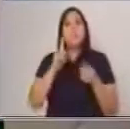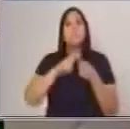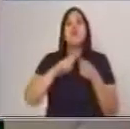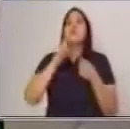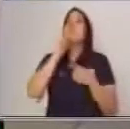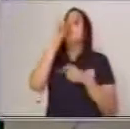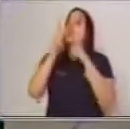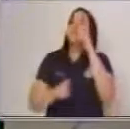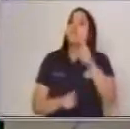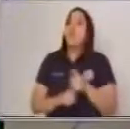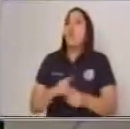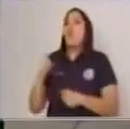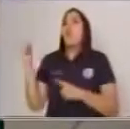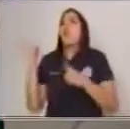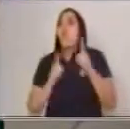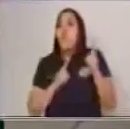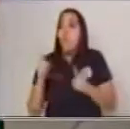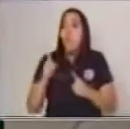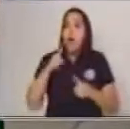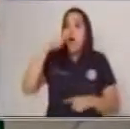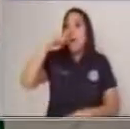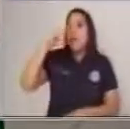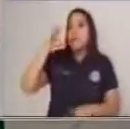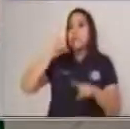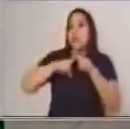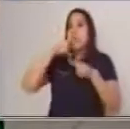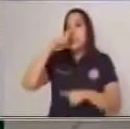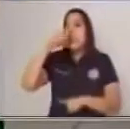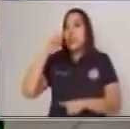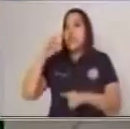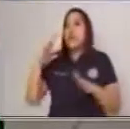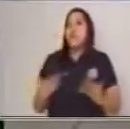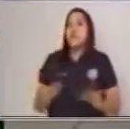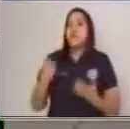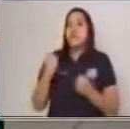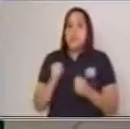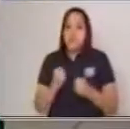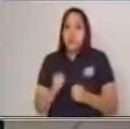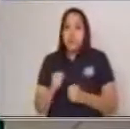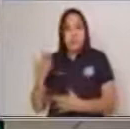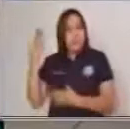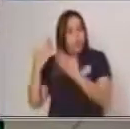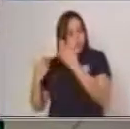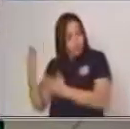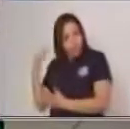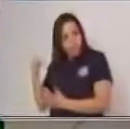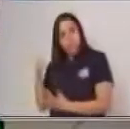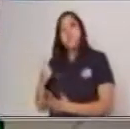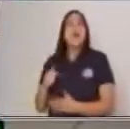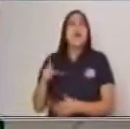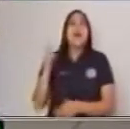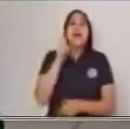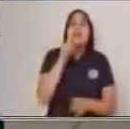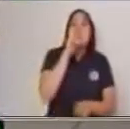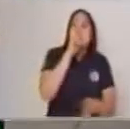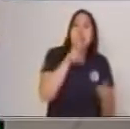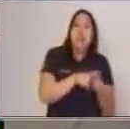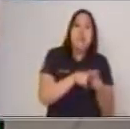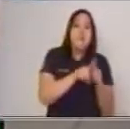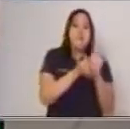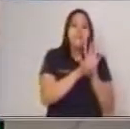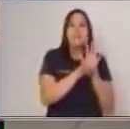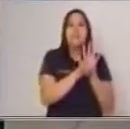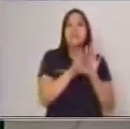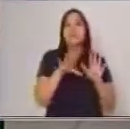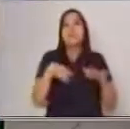el tipo de texto que estamos leyendo? Aquí estamos aplicando conocimientos previos que vimos en la clase anterior y vamos a identificar en este momento